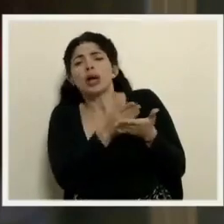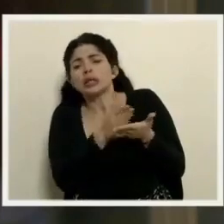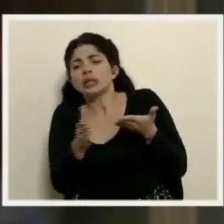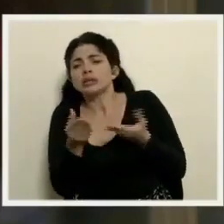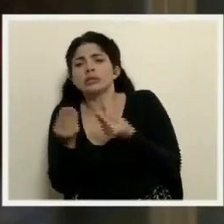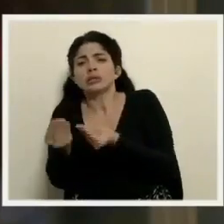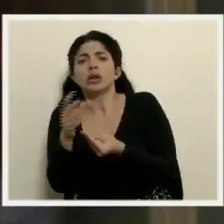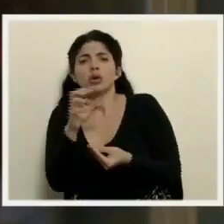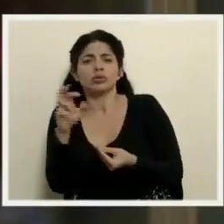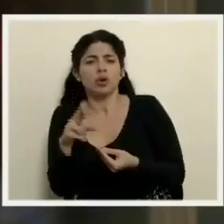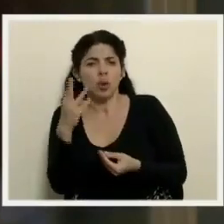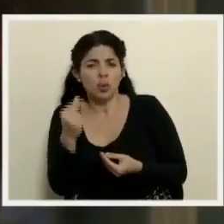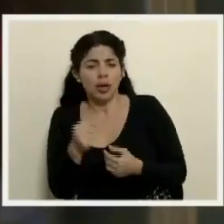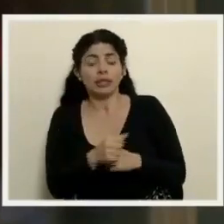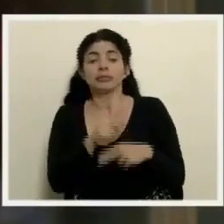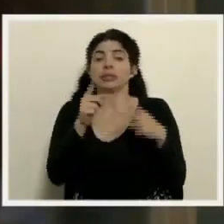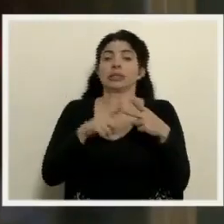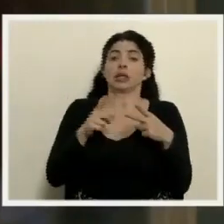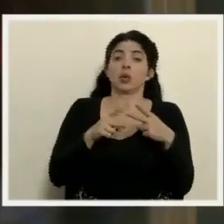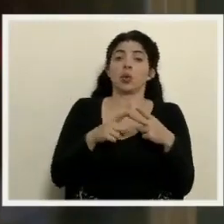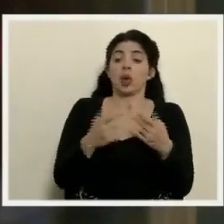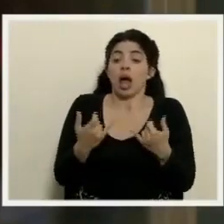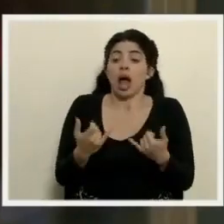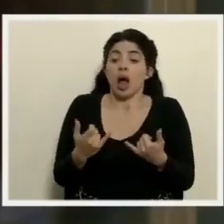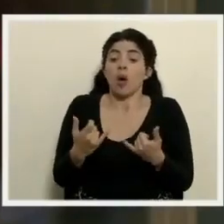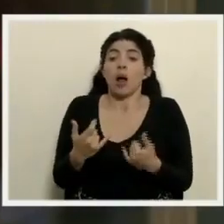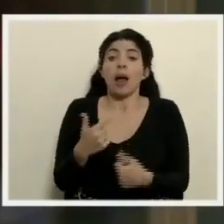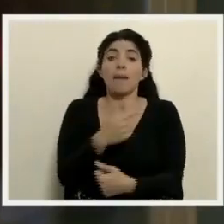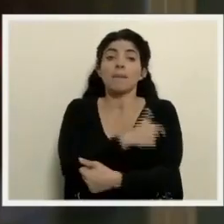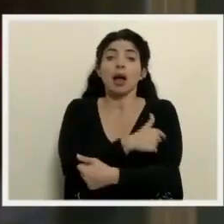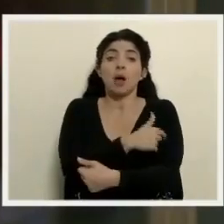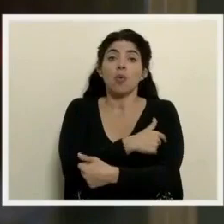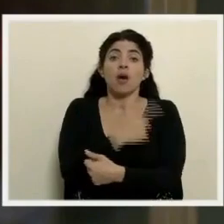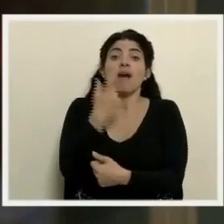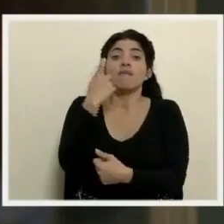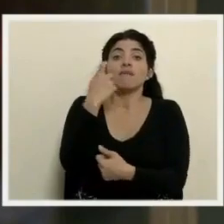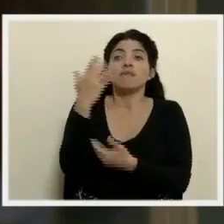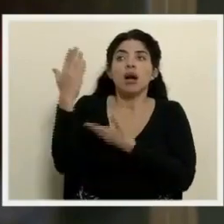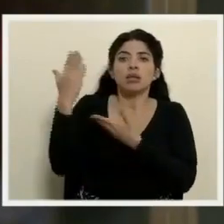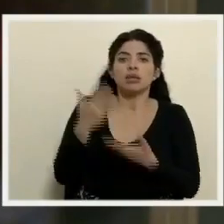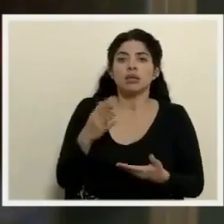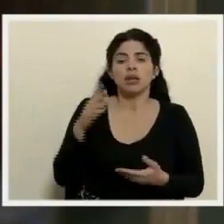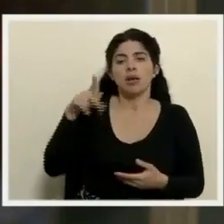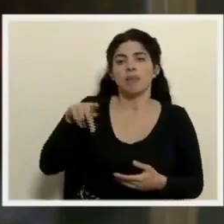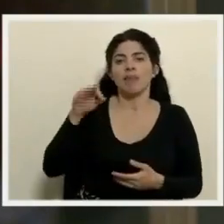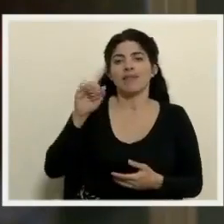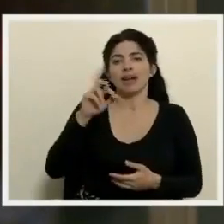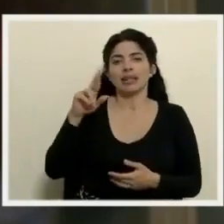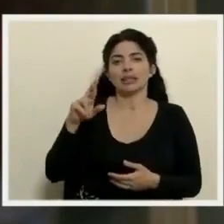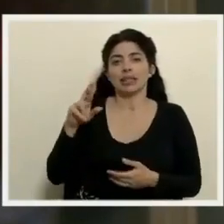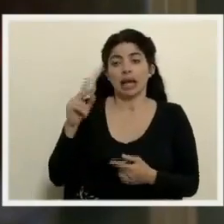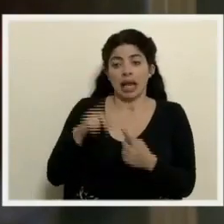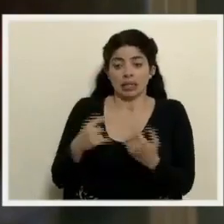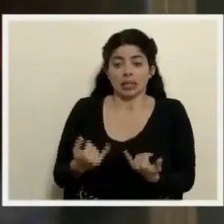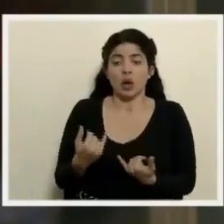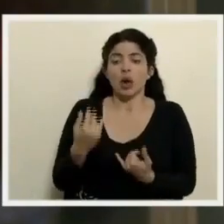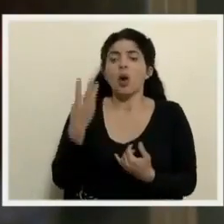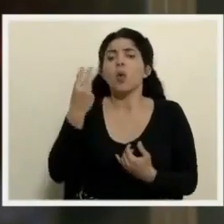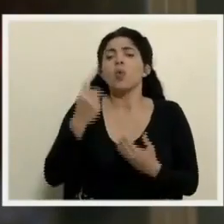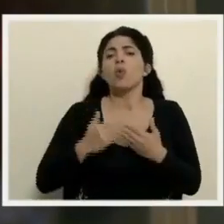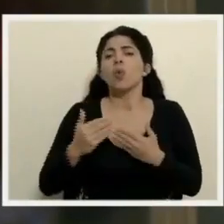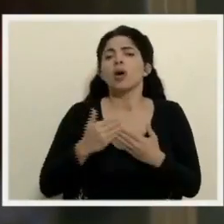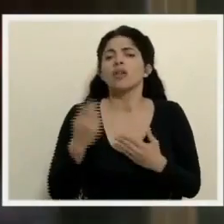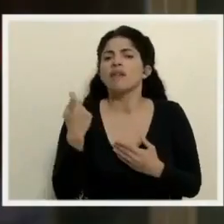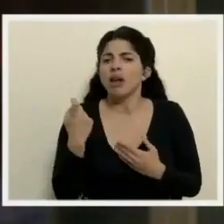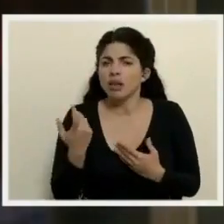¿cuántas dosis de vacunas quedan pendientes de entregar por parte de la firma Pfizer a estas alturas? Y